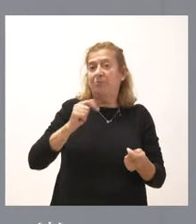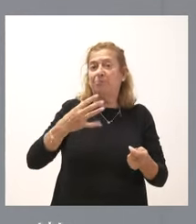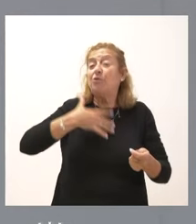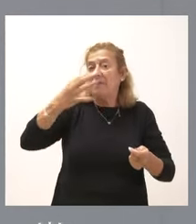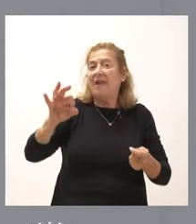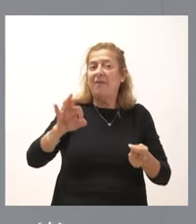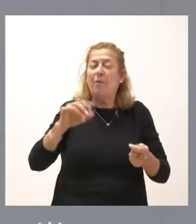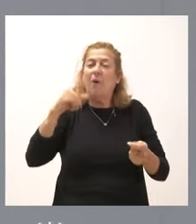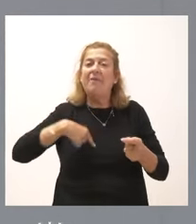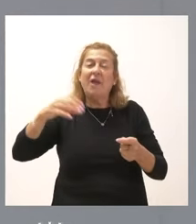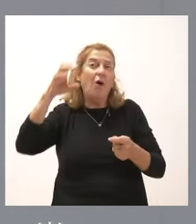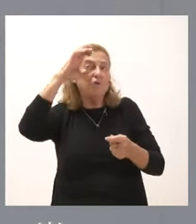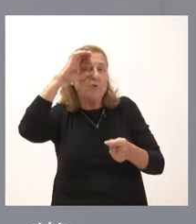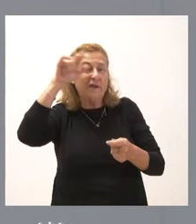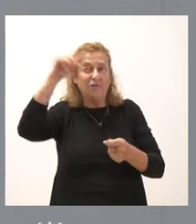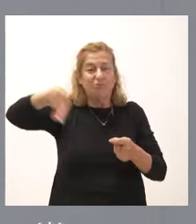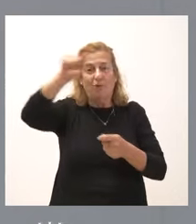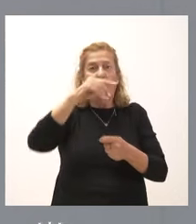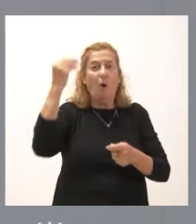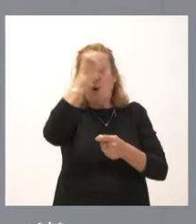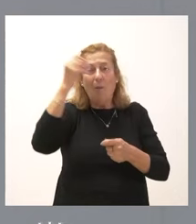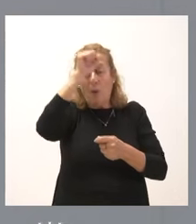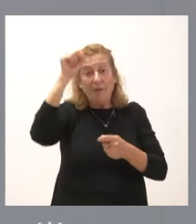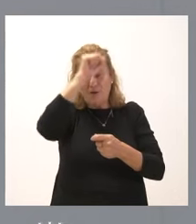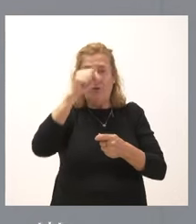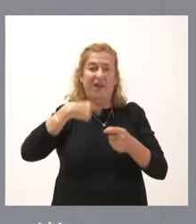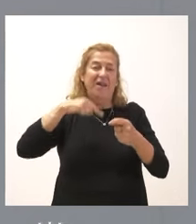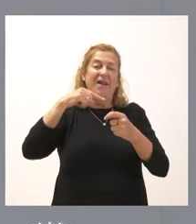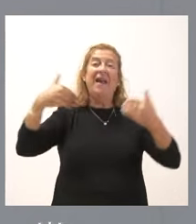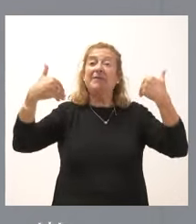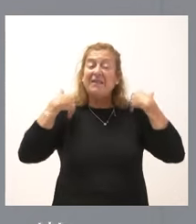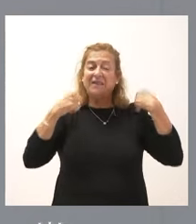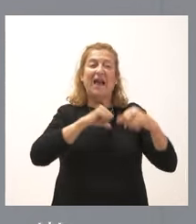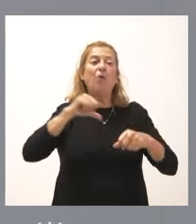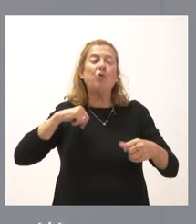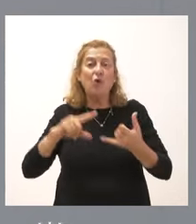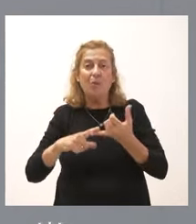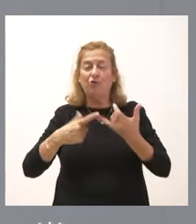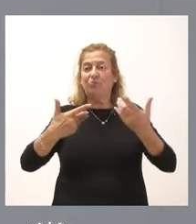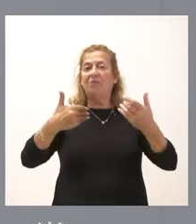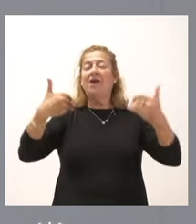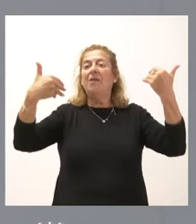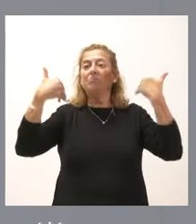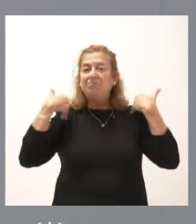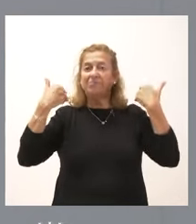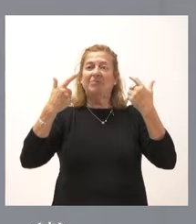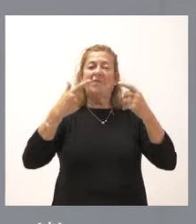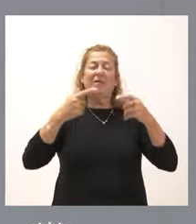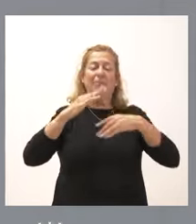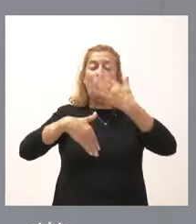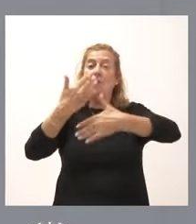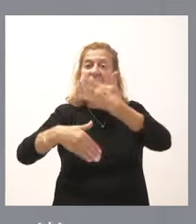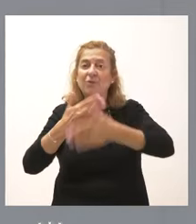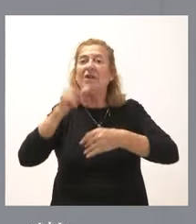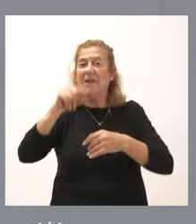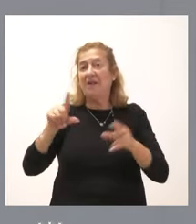tenga en cuenta la opinión de las organizaciones representantes de autónomos, de las organizaciones relativas a sectores productivos o incluso